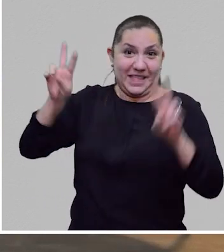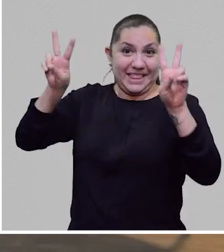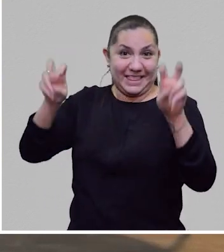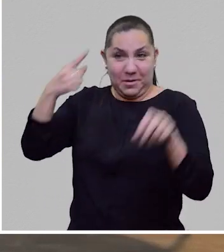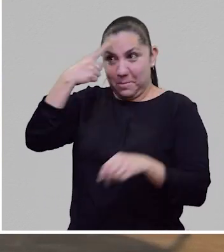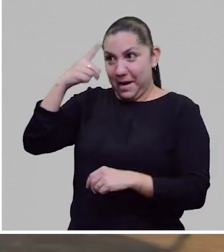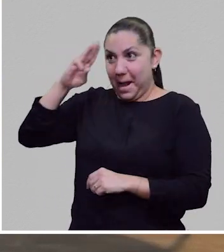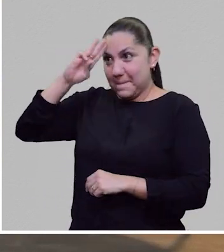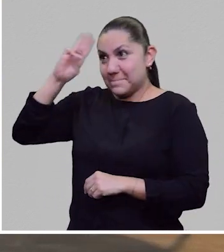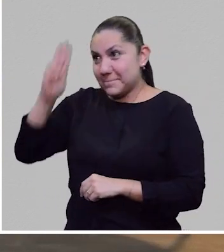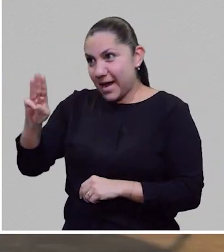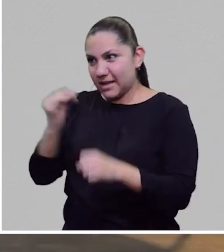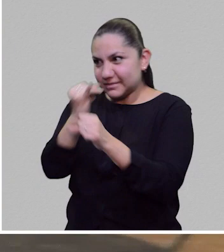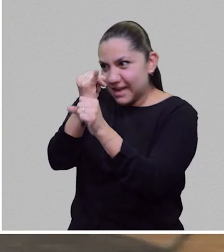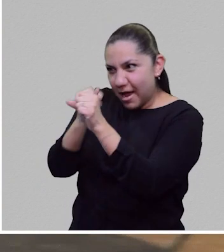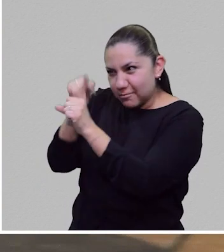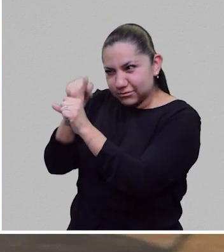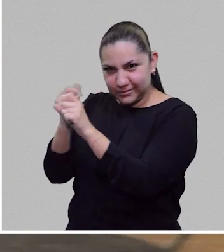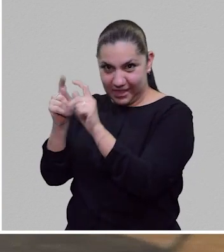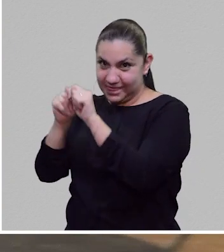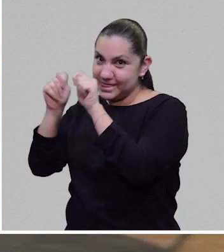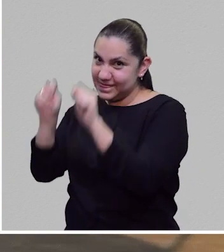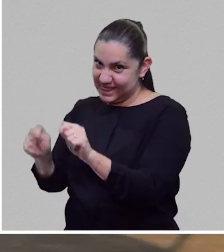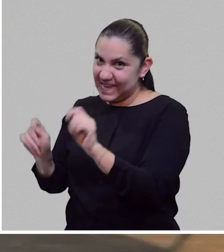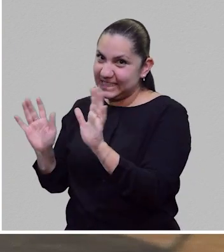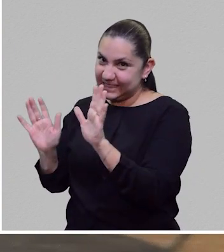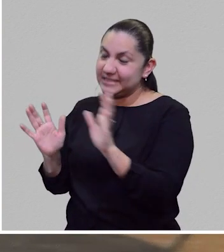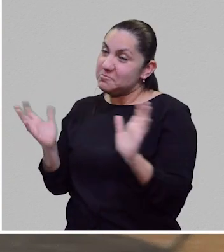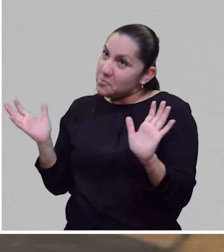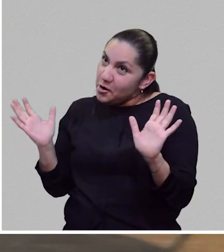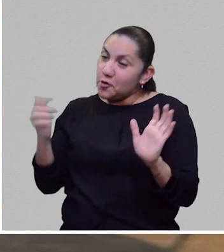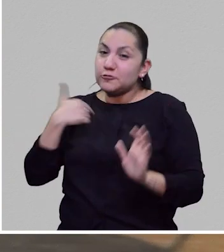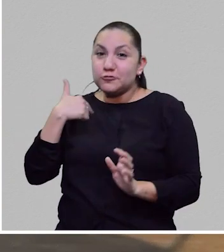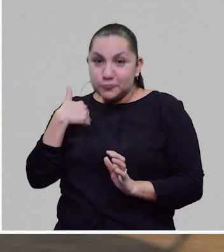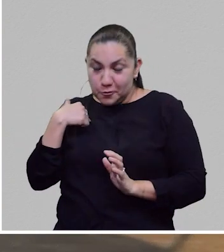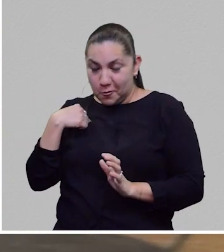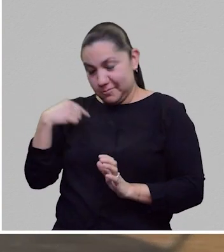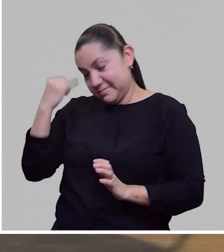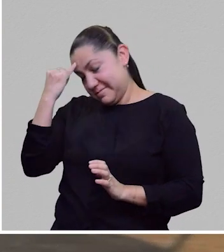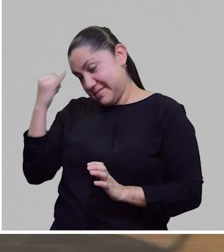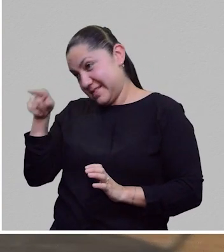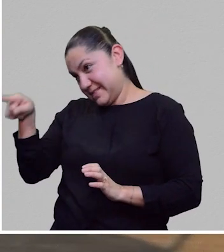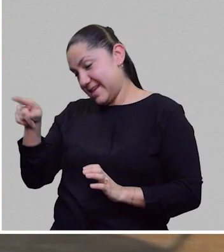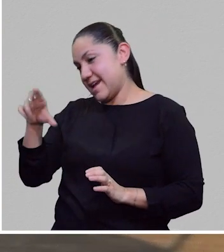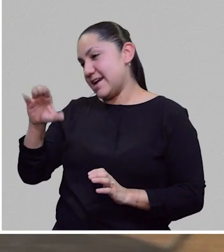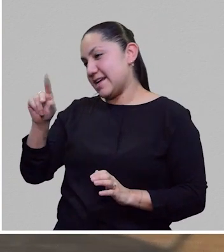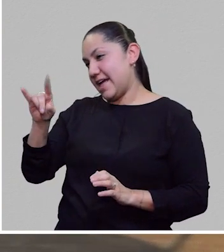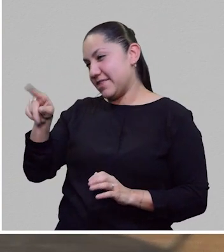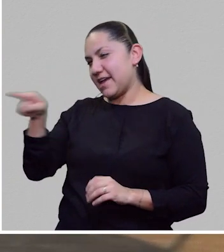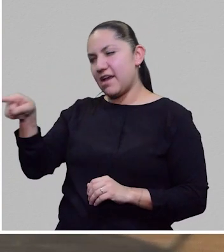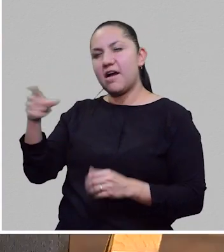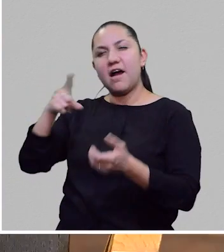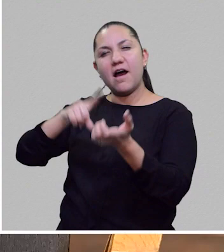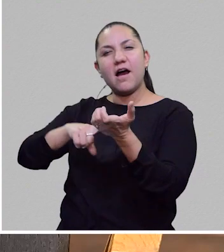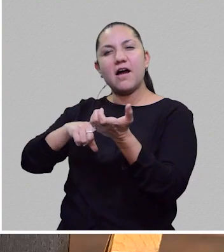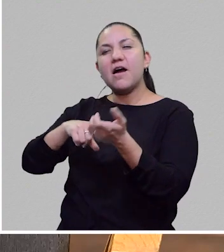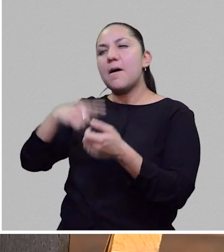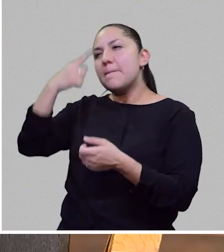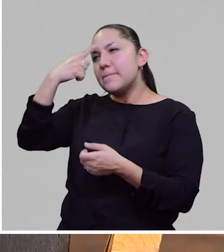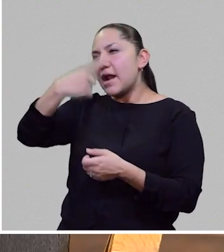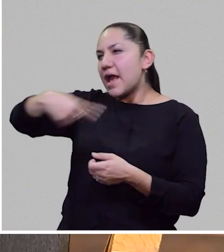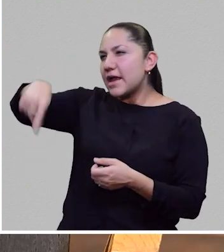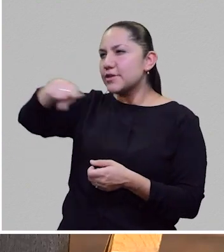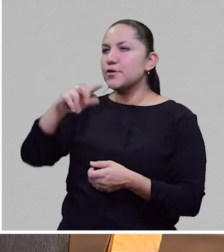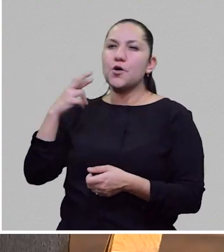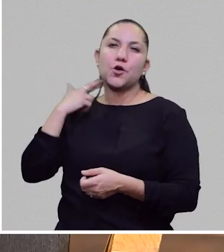A sus alumnos, pon a sus alumnos. Seguro. No quiero dejar de decir que Philip K. Dick es el que escribe la novela Sueñan los androides